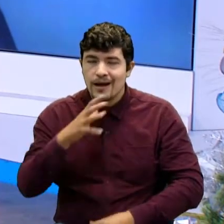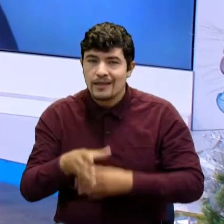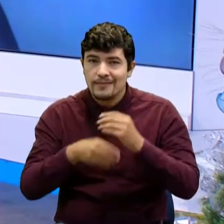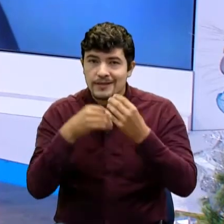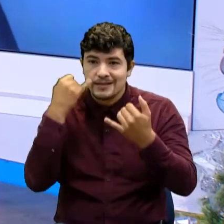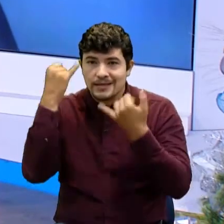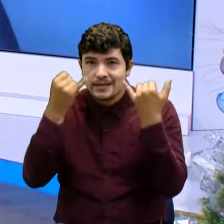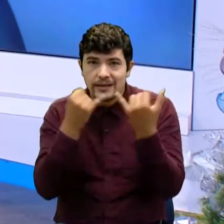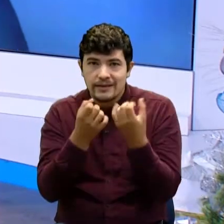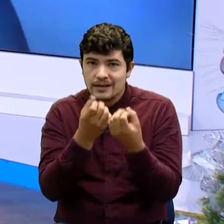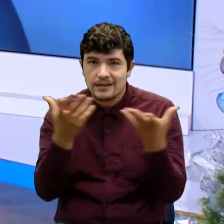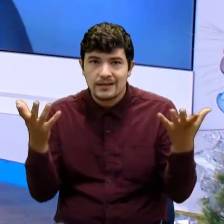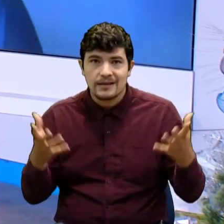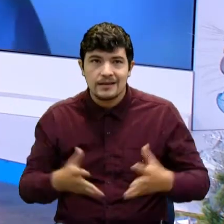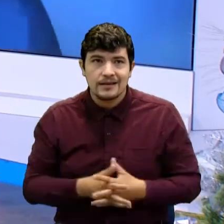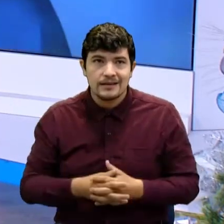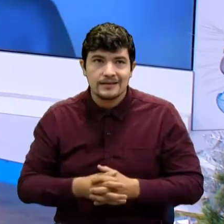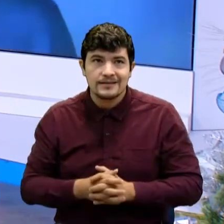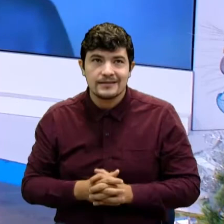identificados, ¿no?